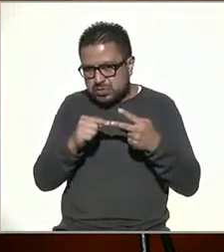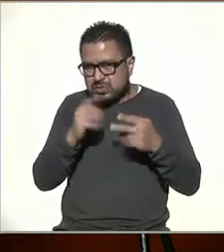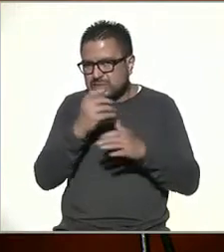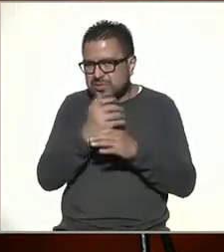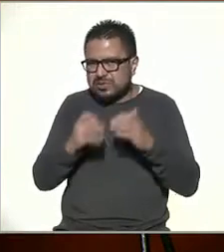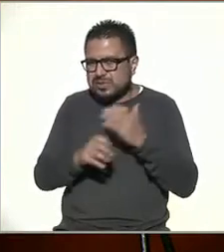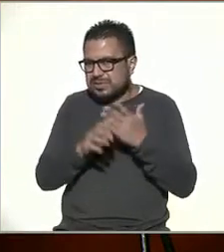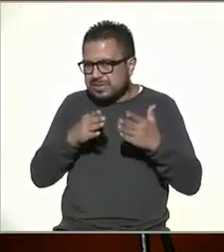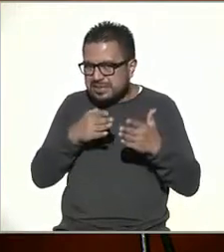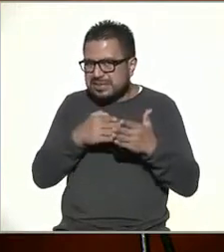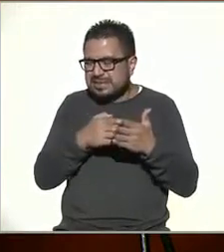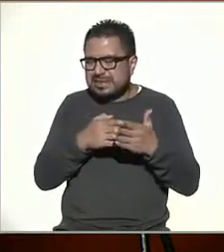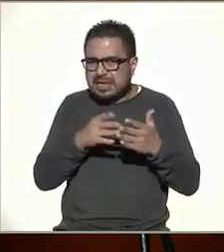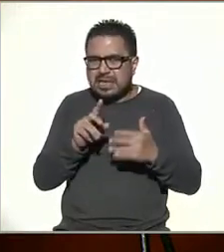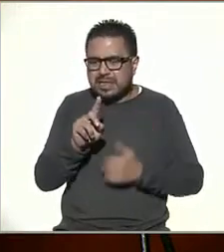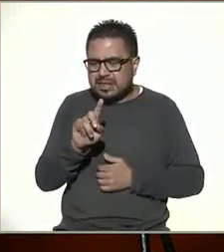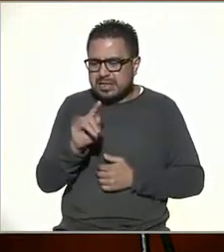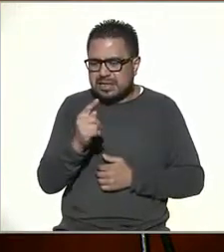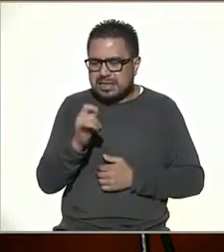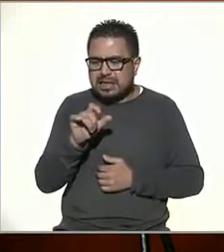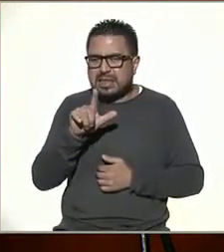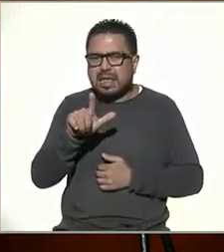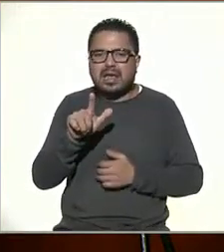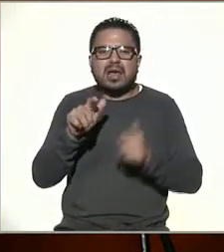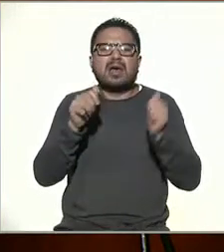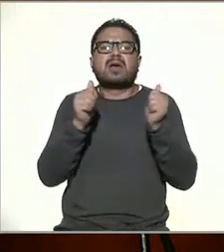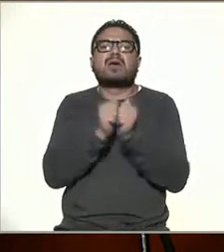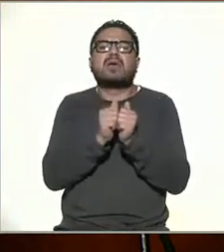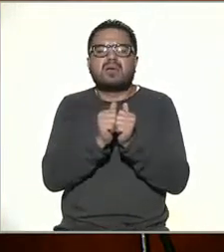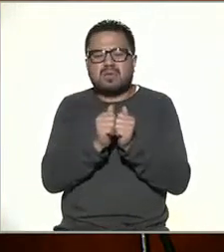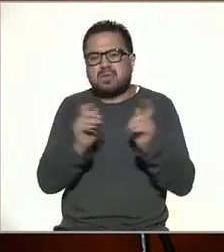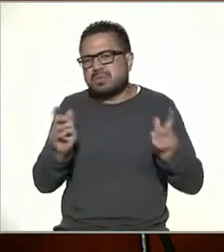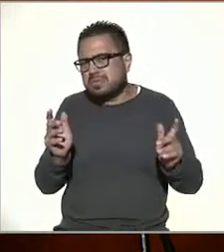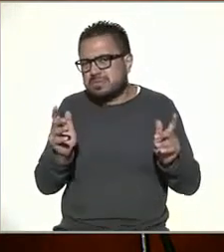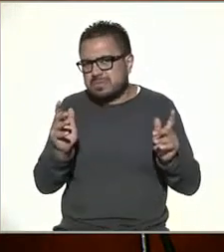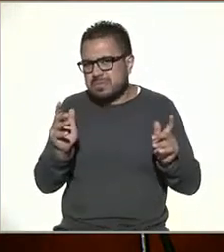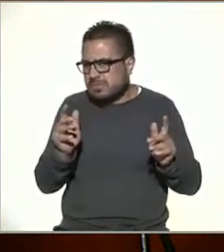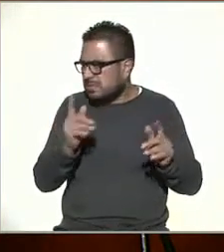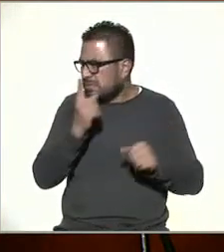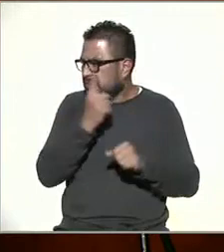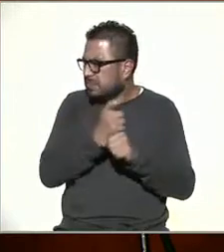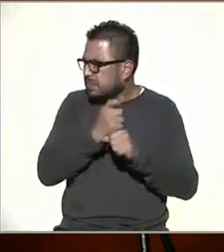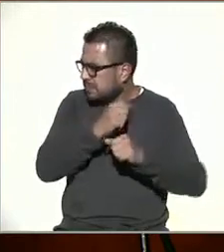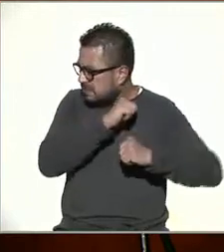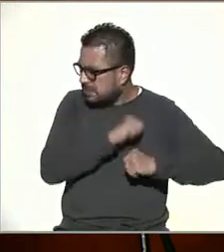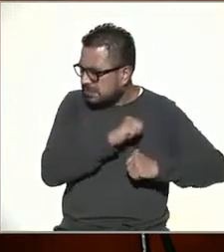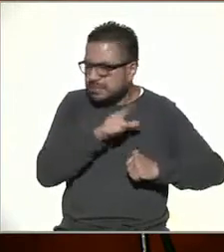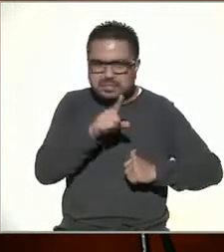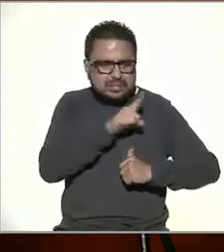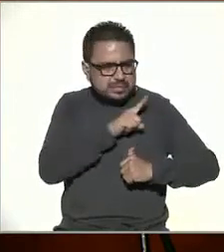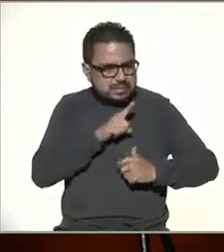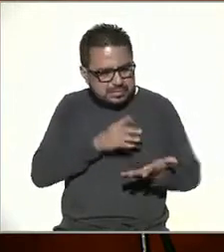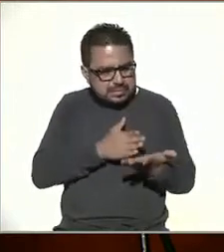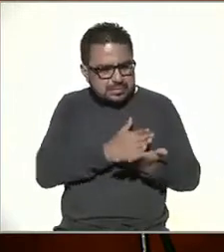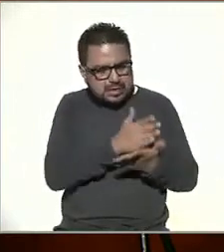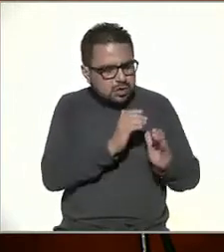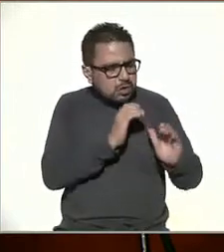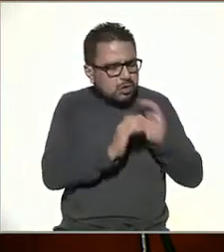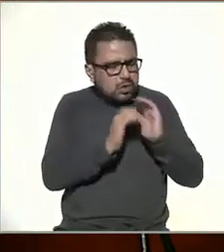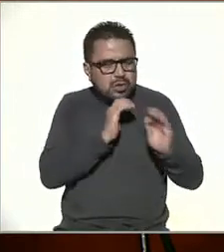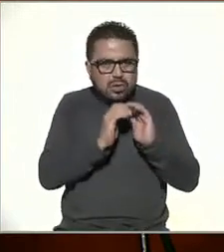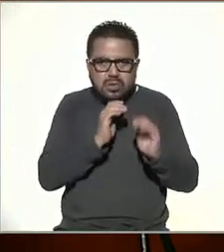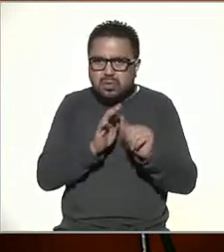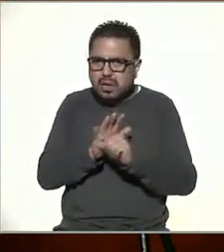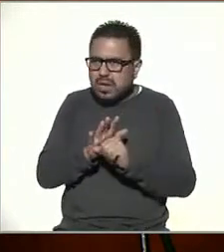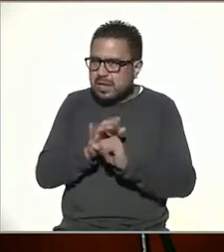que es la brecha digital, que tiene que ver con el primer ángulo, que es tener acceso al medio de comunicación, que en este